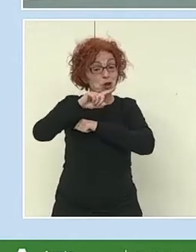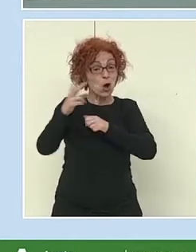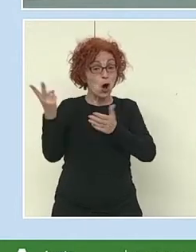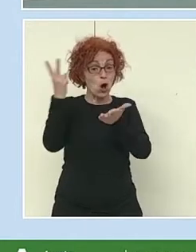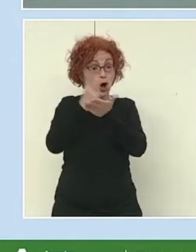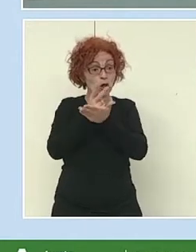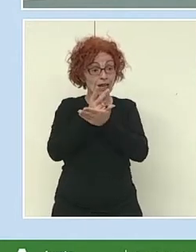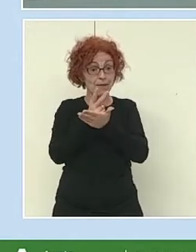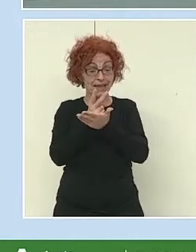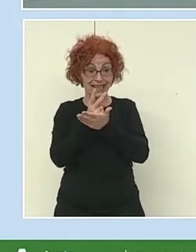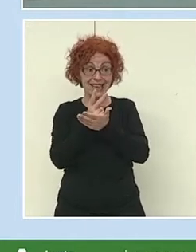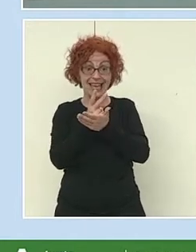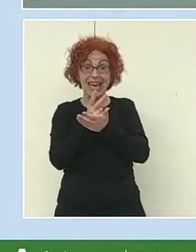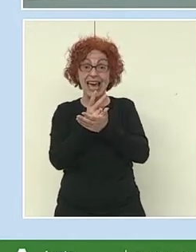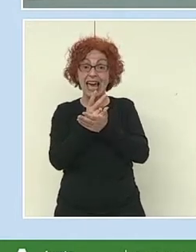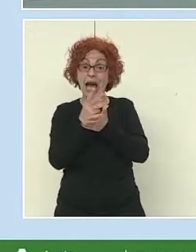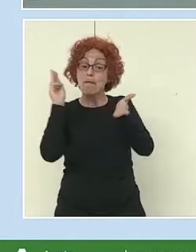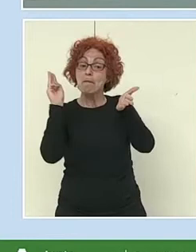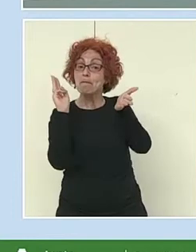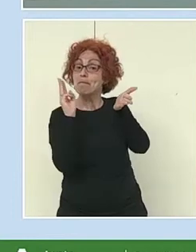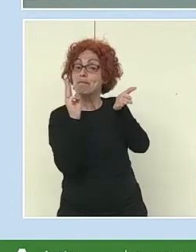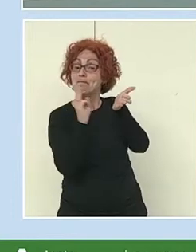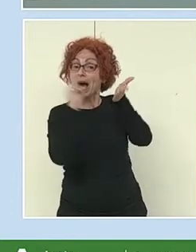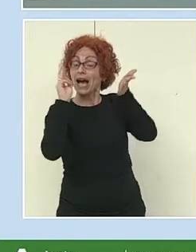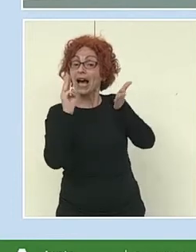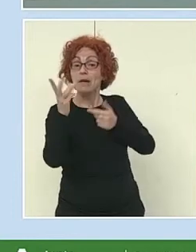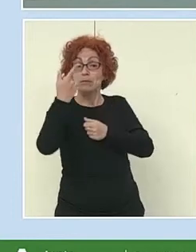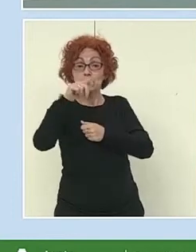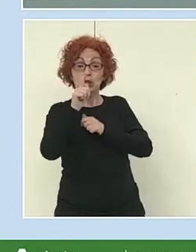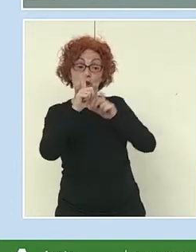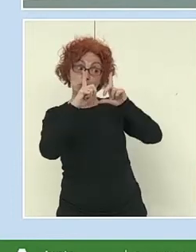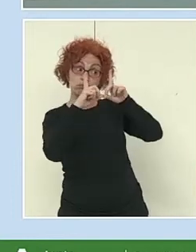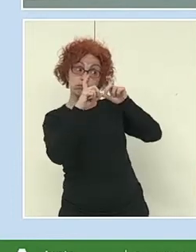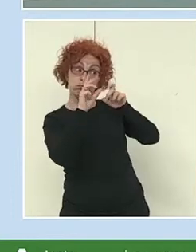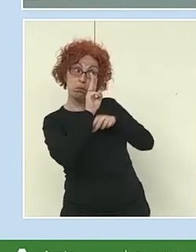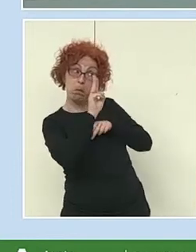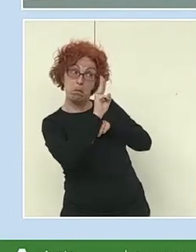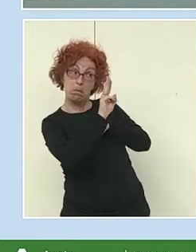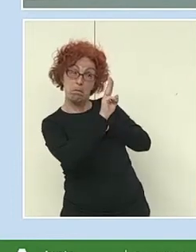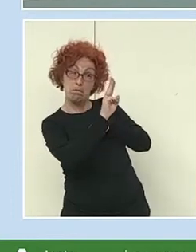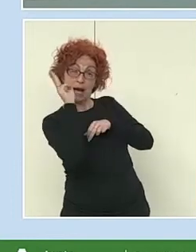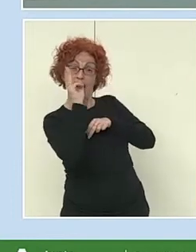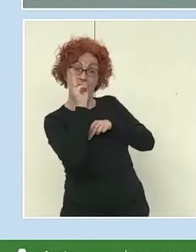y vuelven a Menti de nuevo,